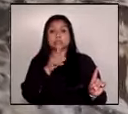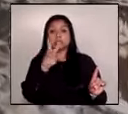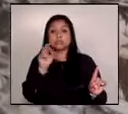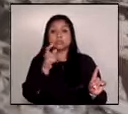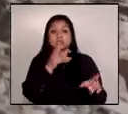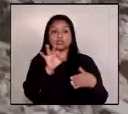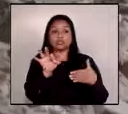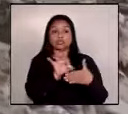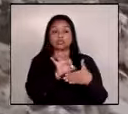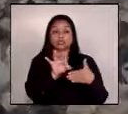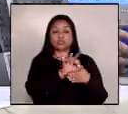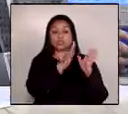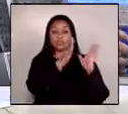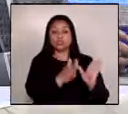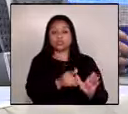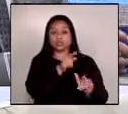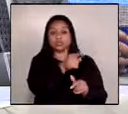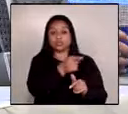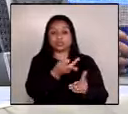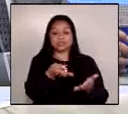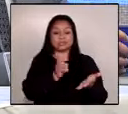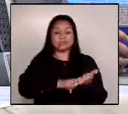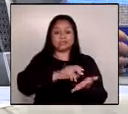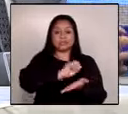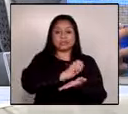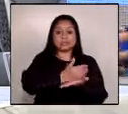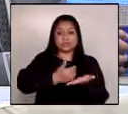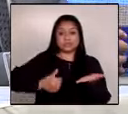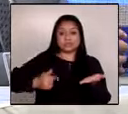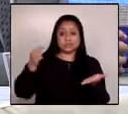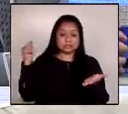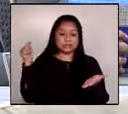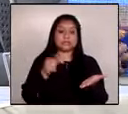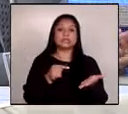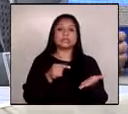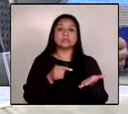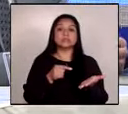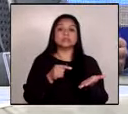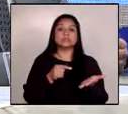funcionarios que suscribieron dicho contrato